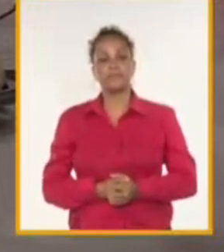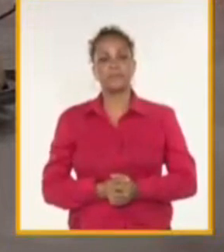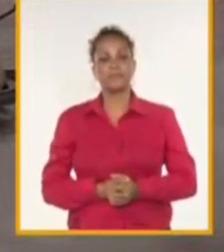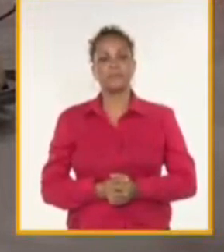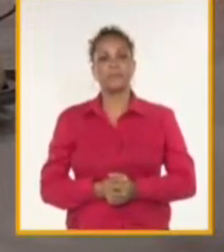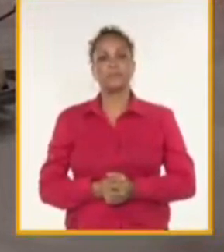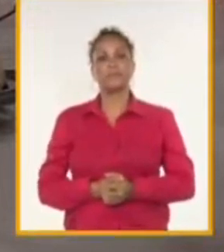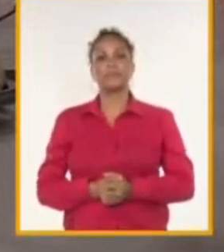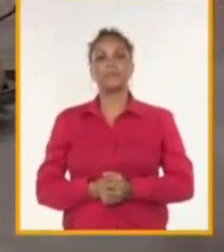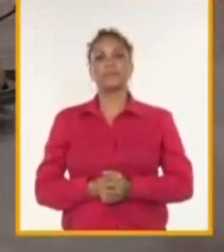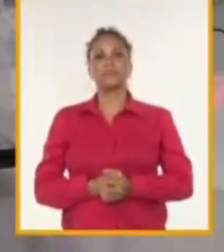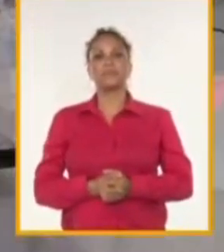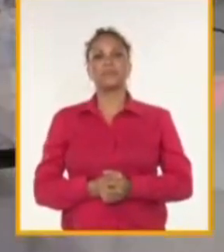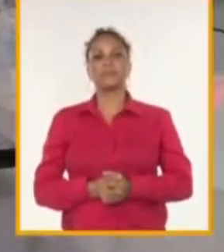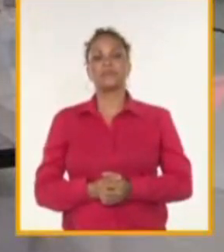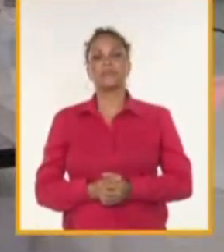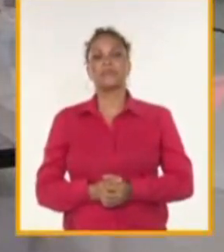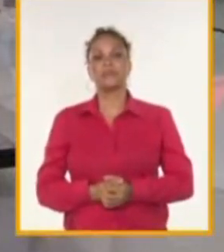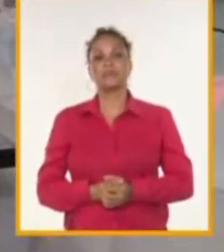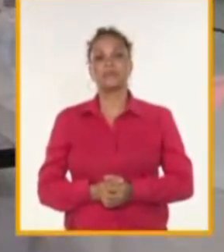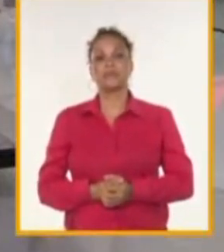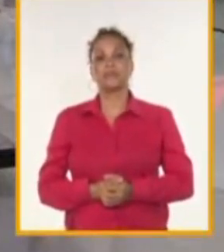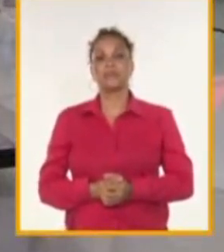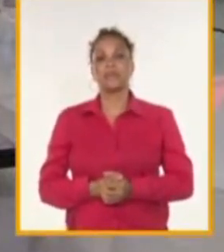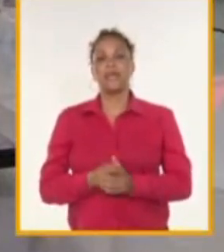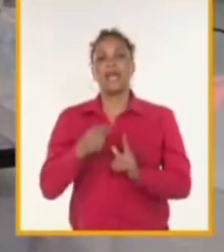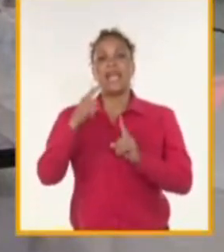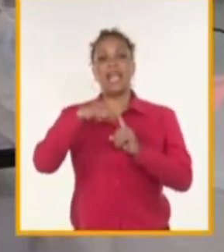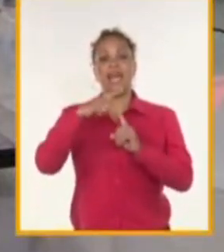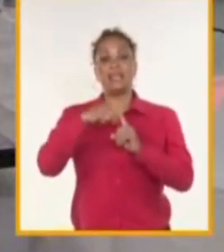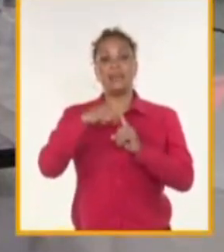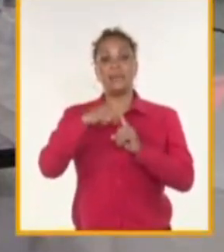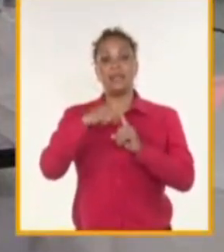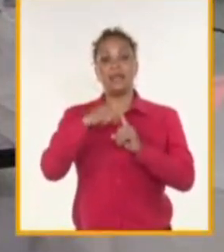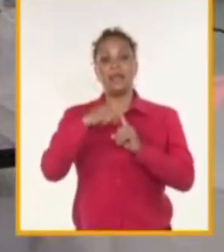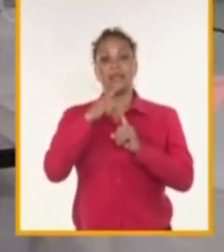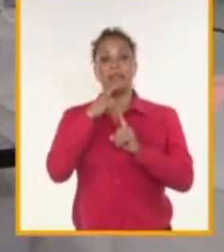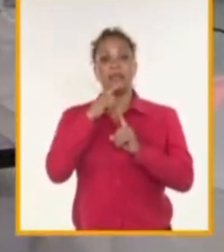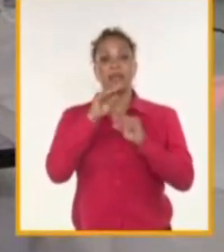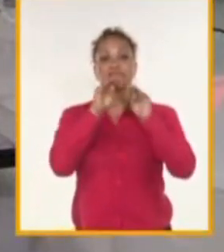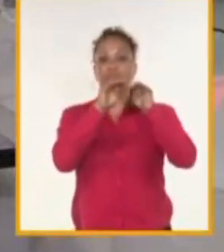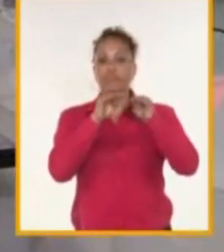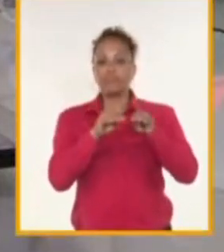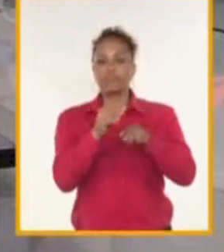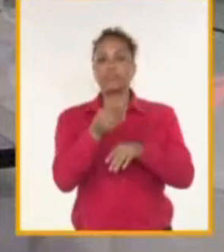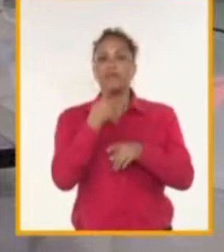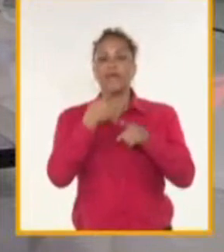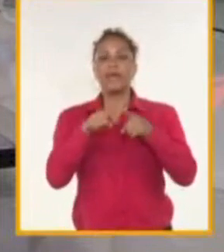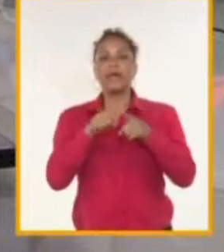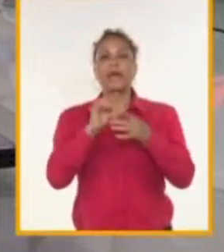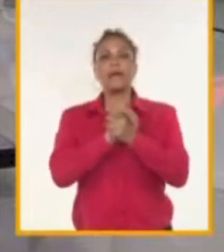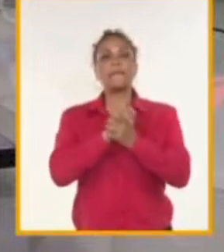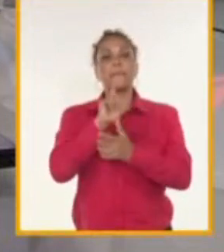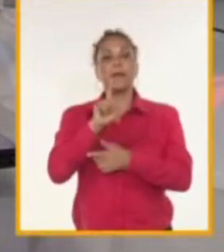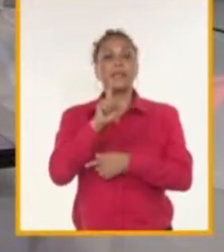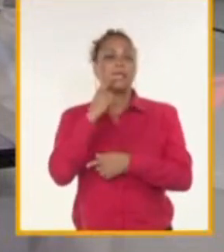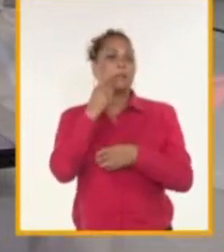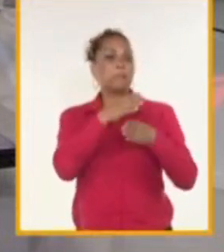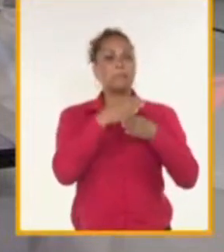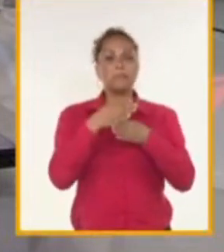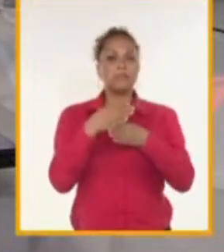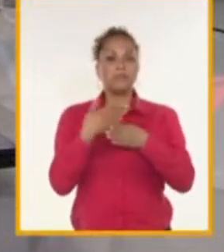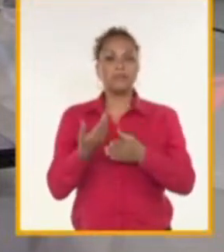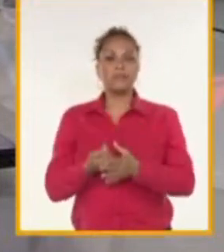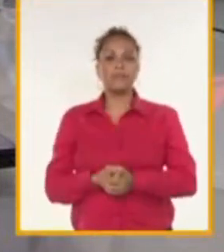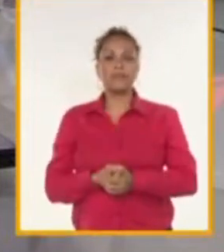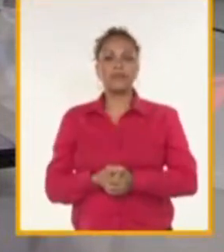la zona, la terminal de contenedores para la zona especial de desarrollo Mariel? ¿Cómo